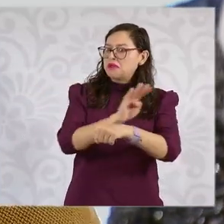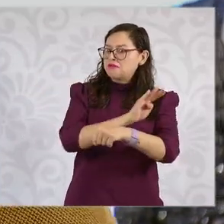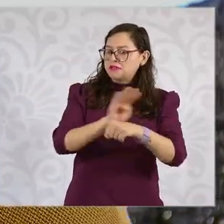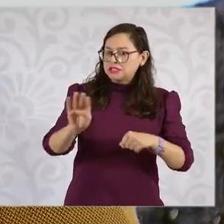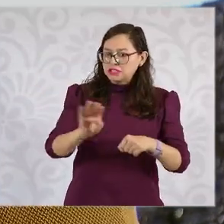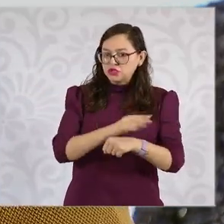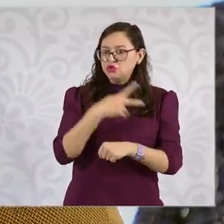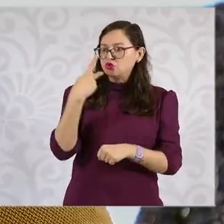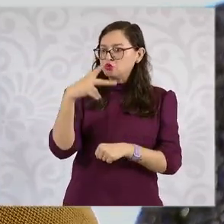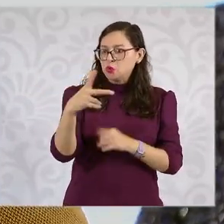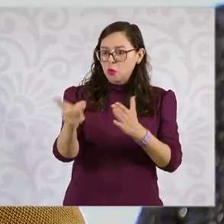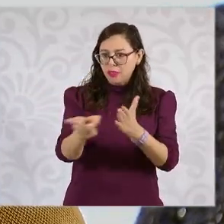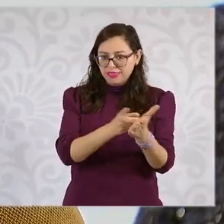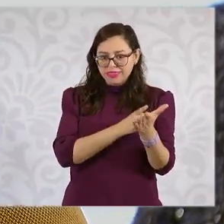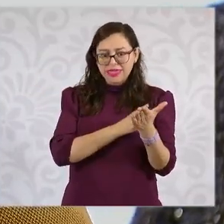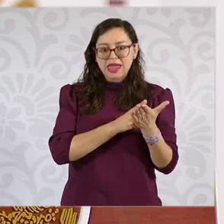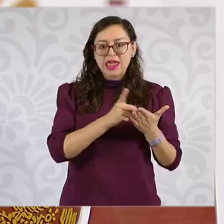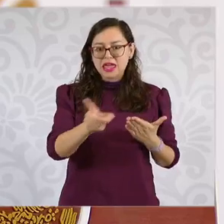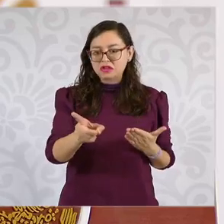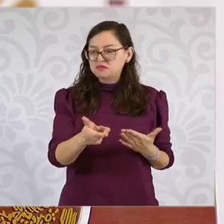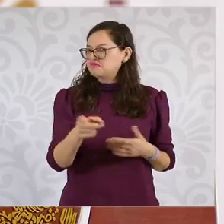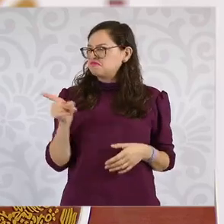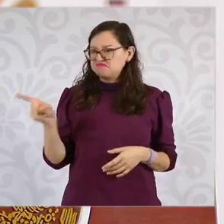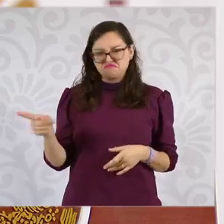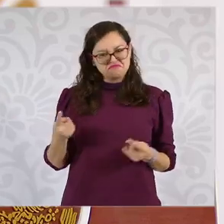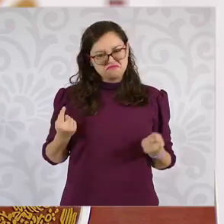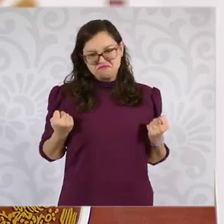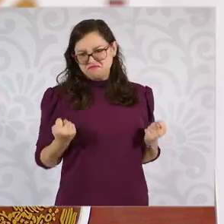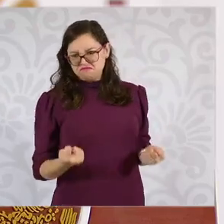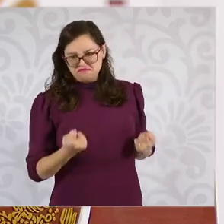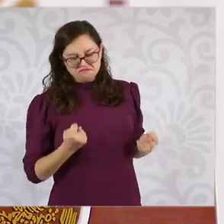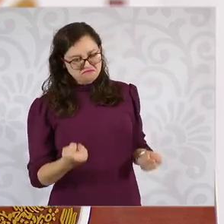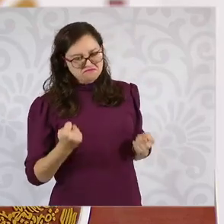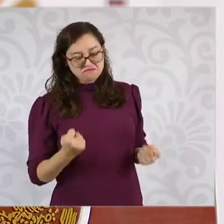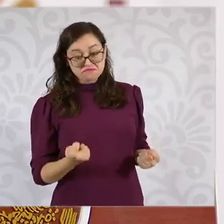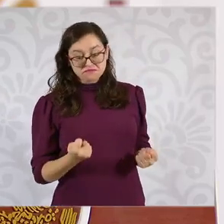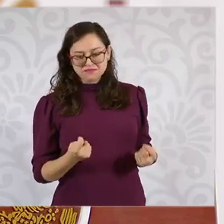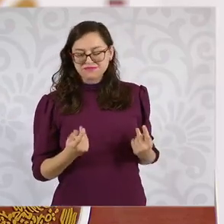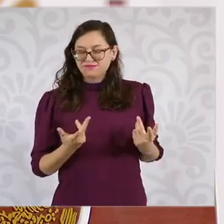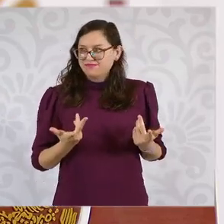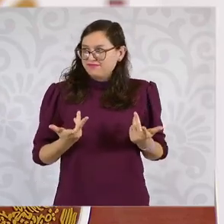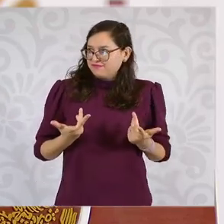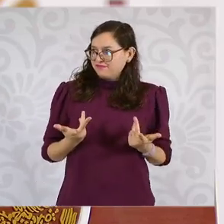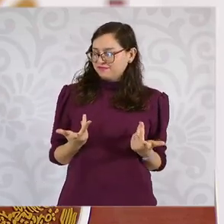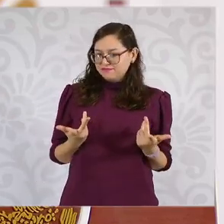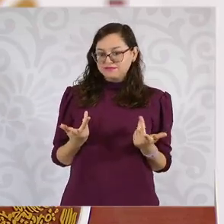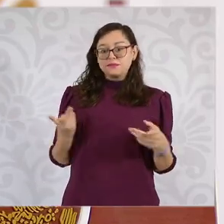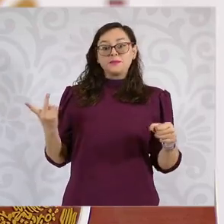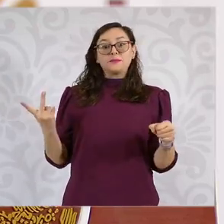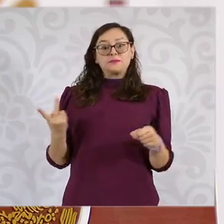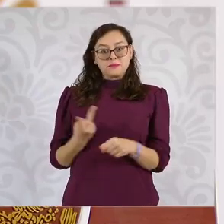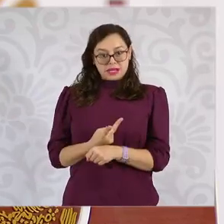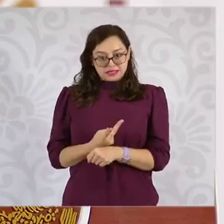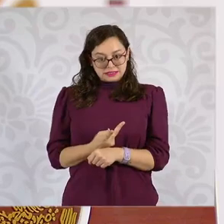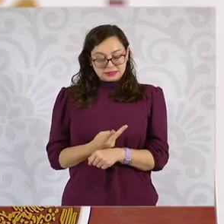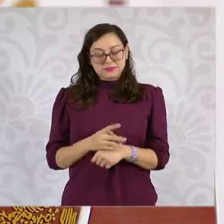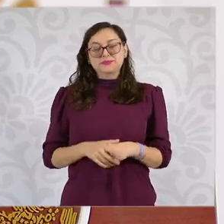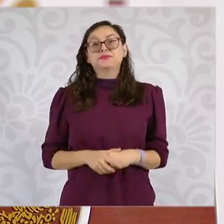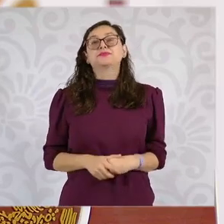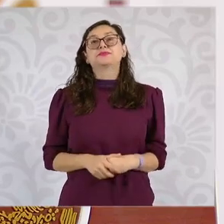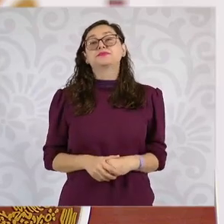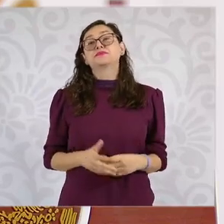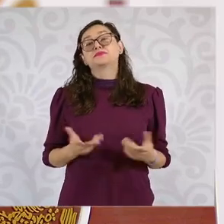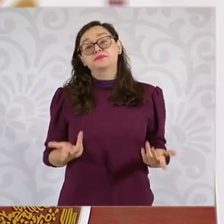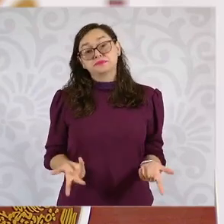derechos de la ciudadanía. Como consecuencia, han intentado